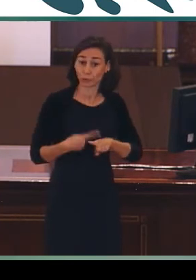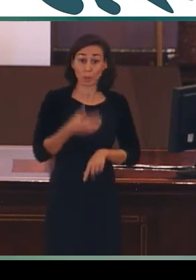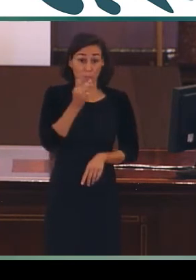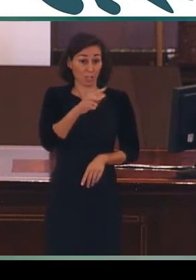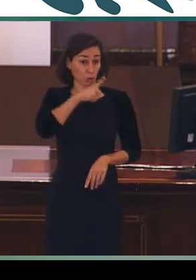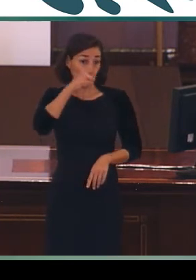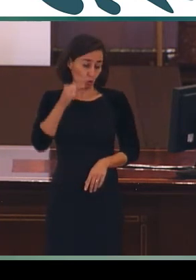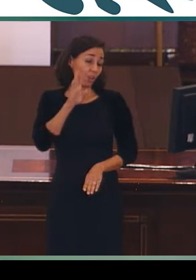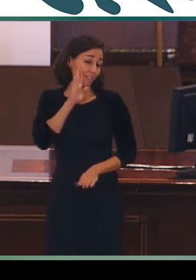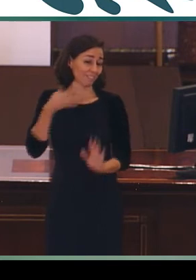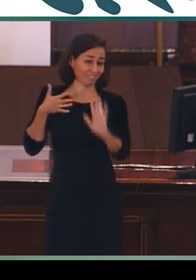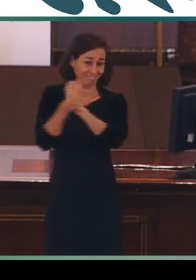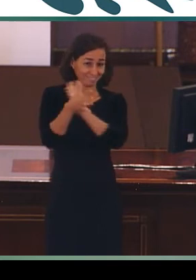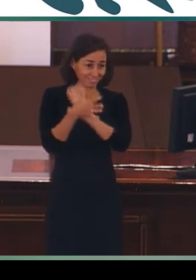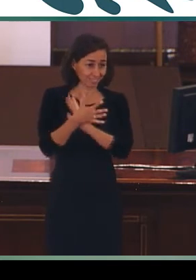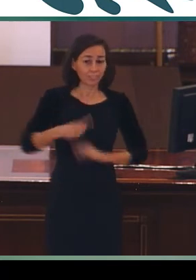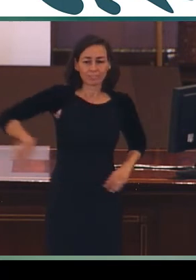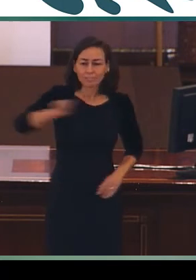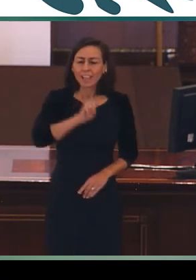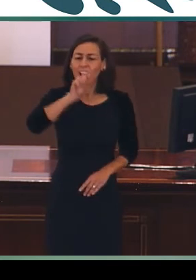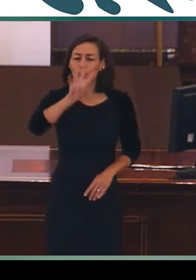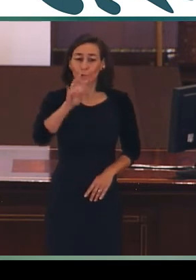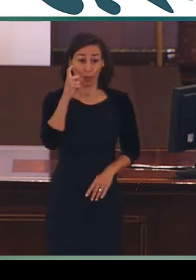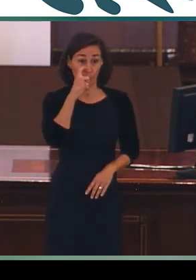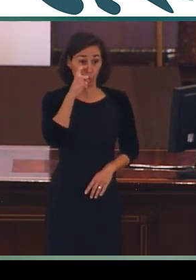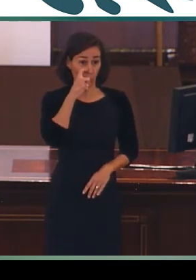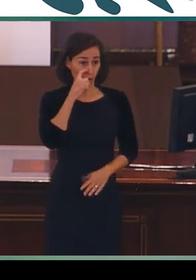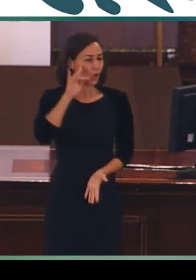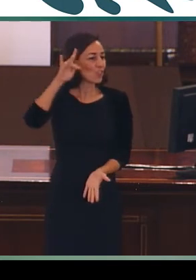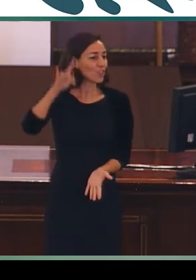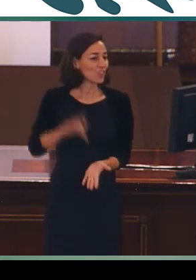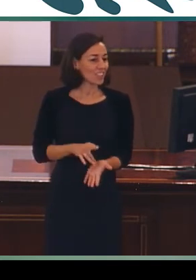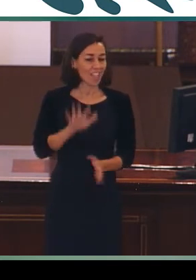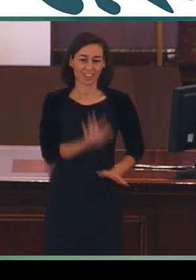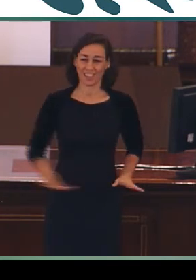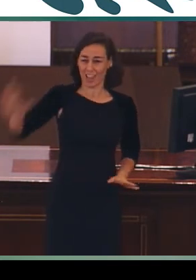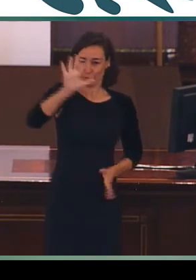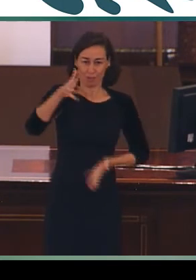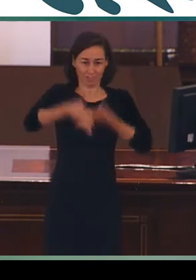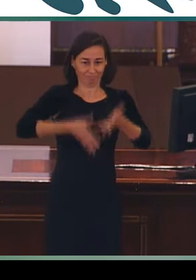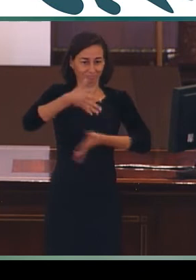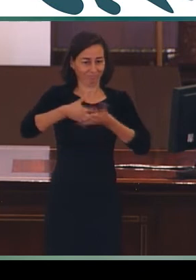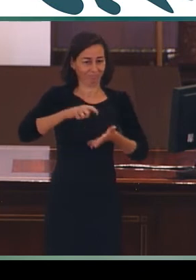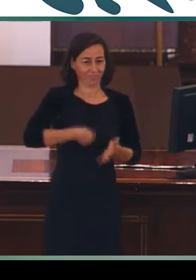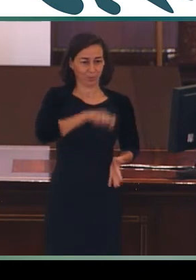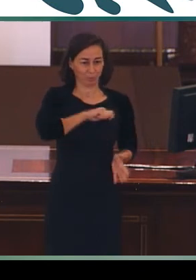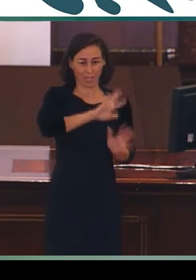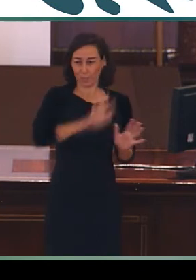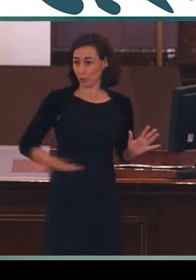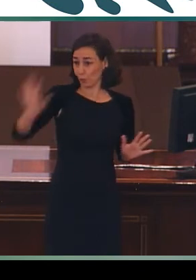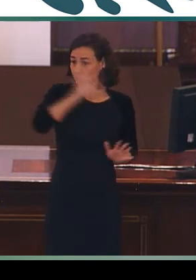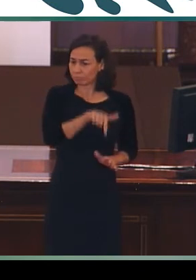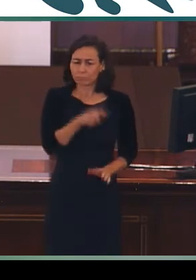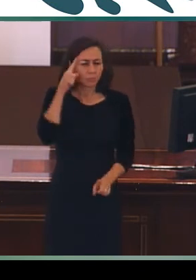como bien has dicho que declaramos el 14 de junio como Día Nacional de las Lenguas de Signos Españoles porque